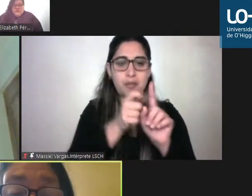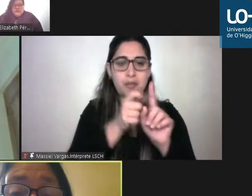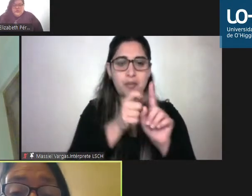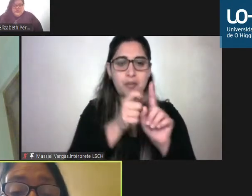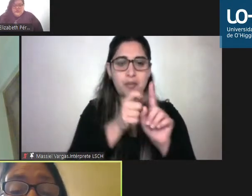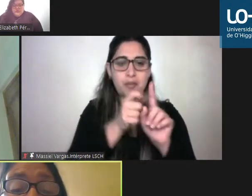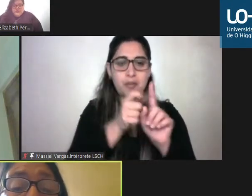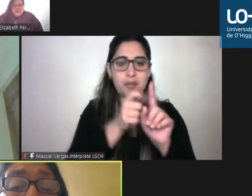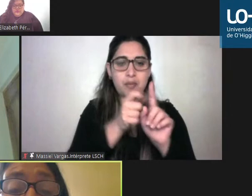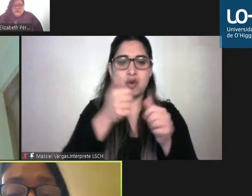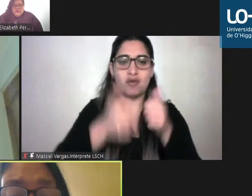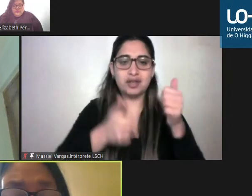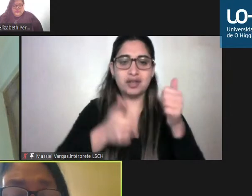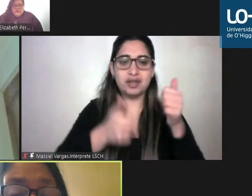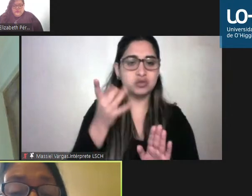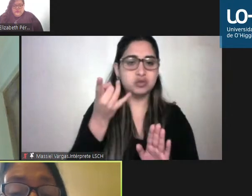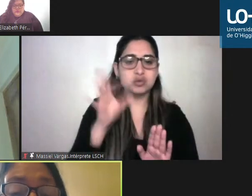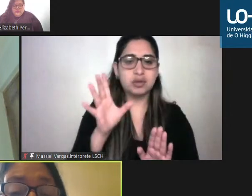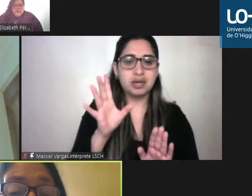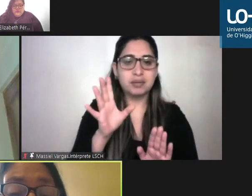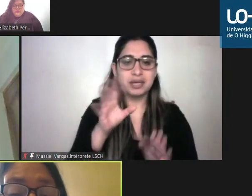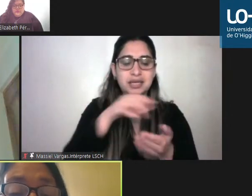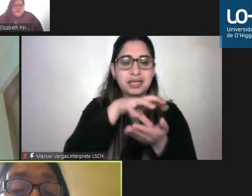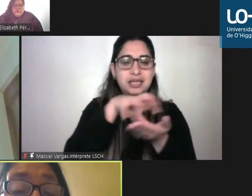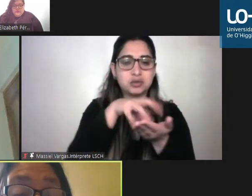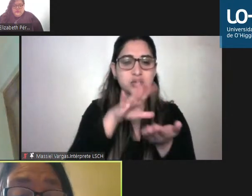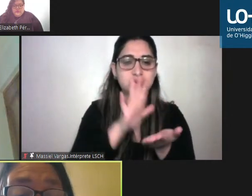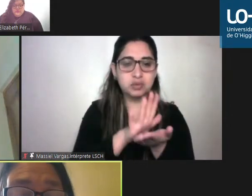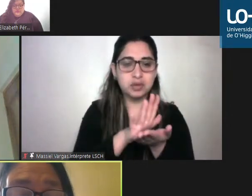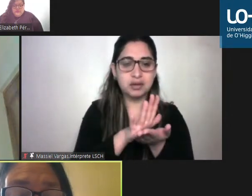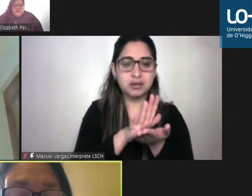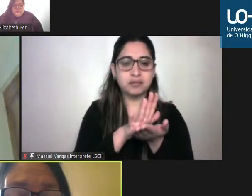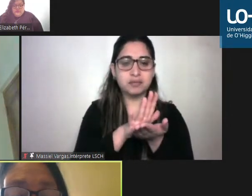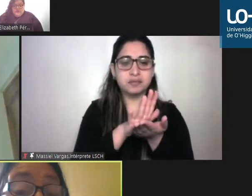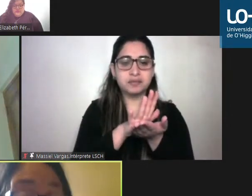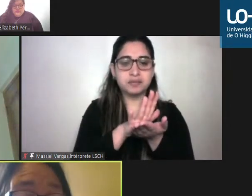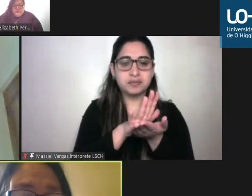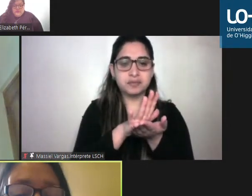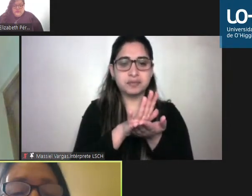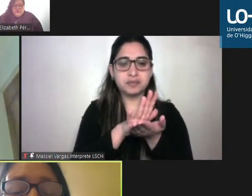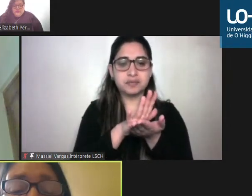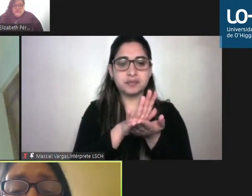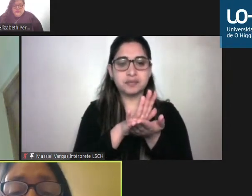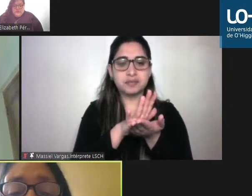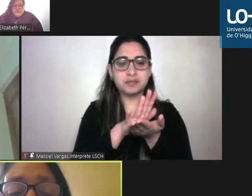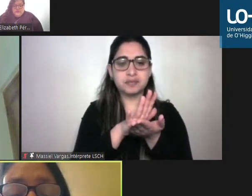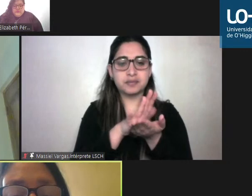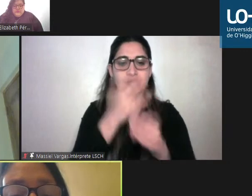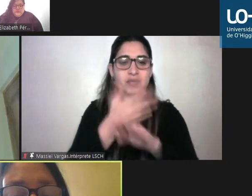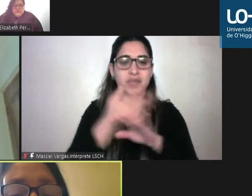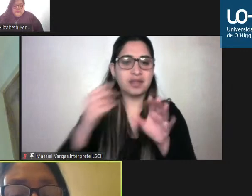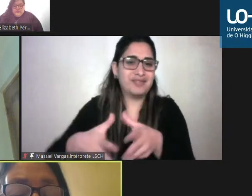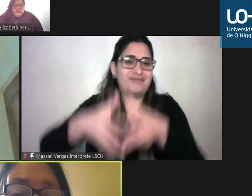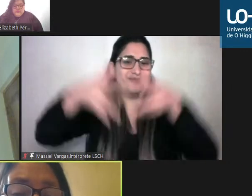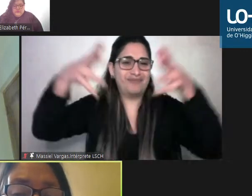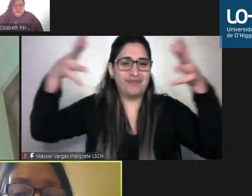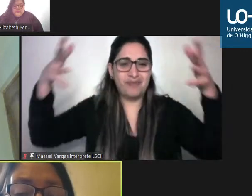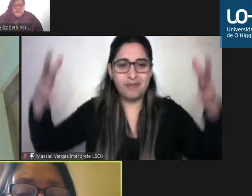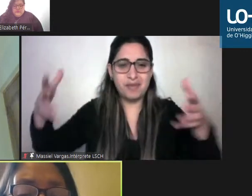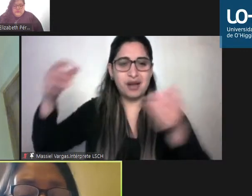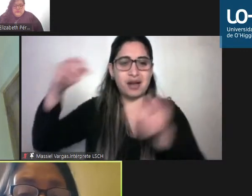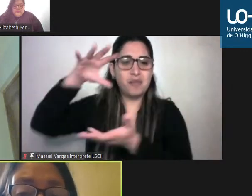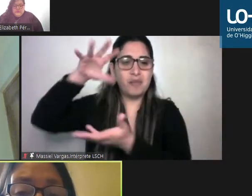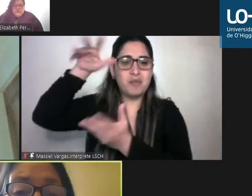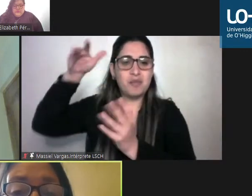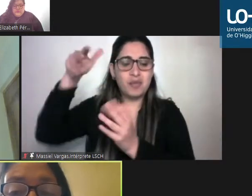no en su país se va a vincular con todo con la gran aldea mundial digamos ¿no? y hoy día más que nunca con